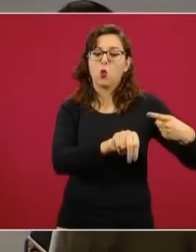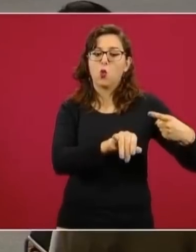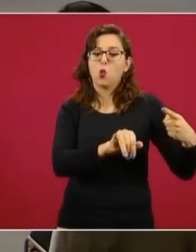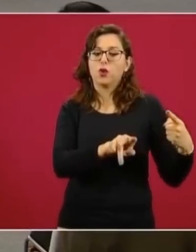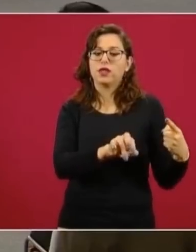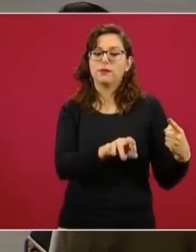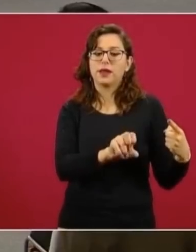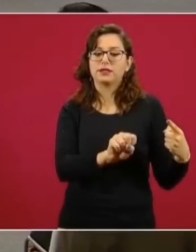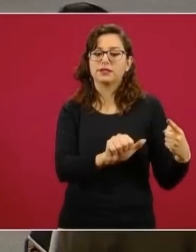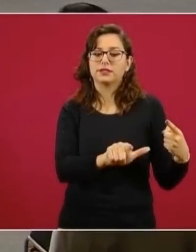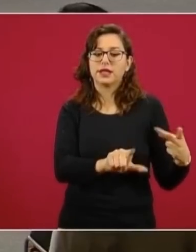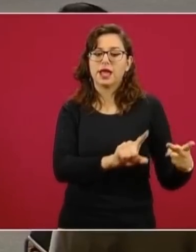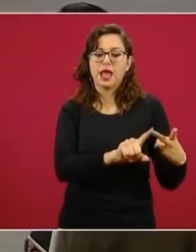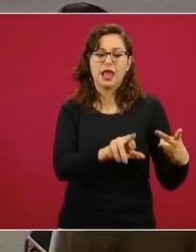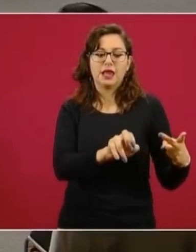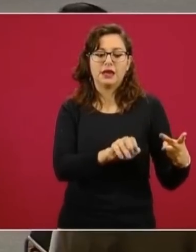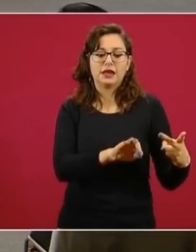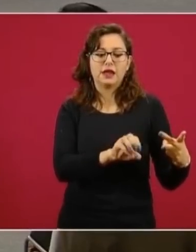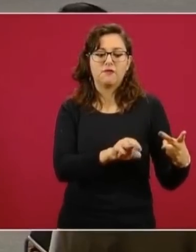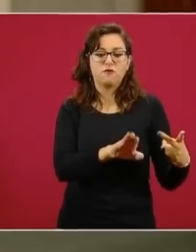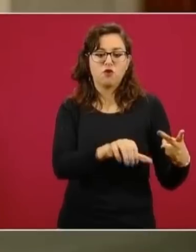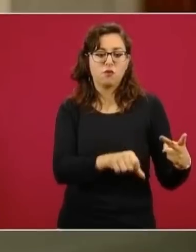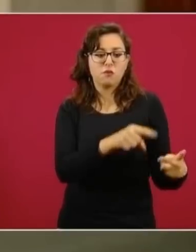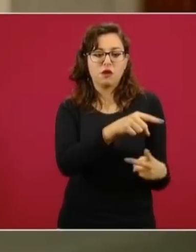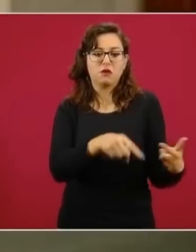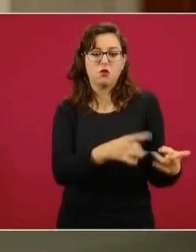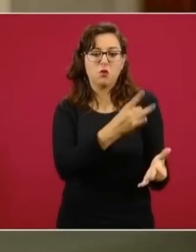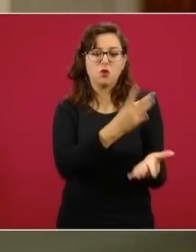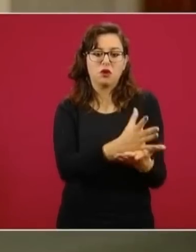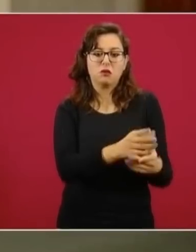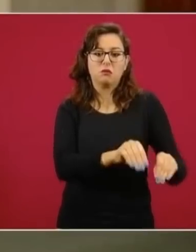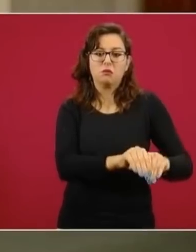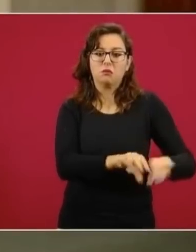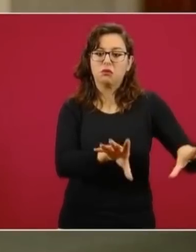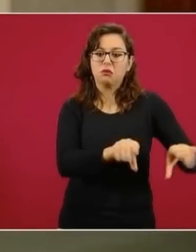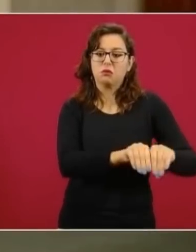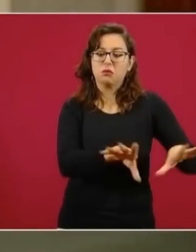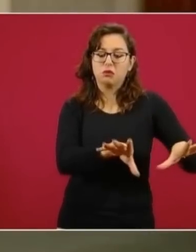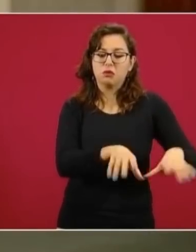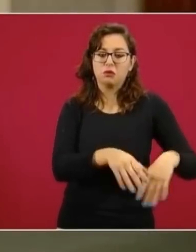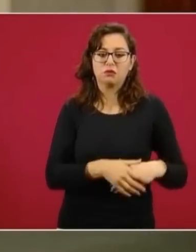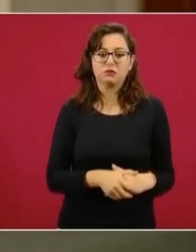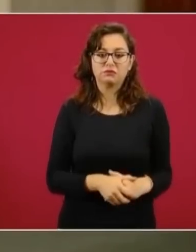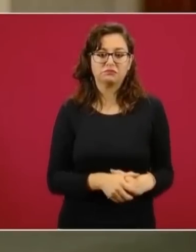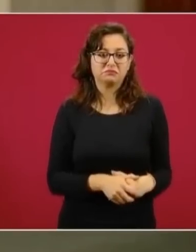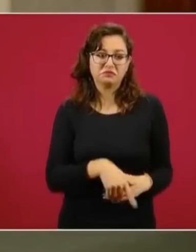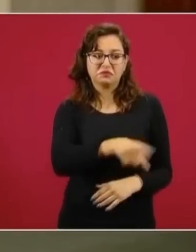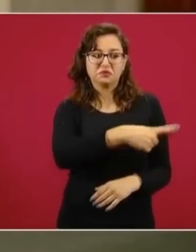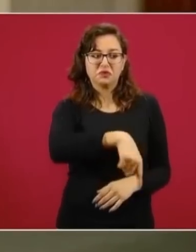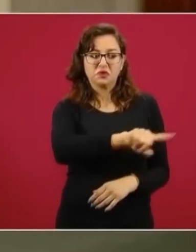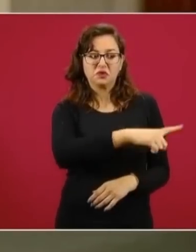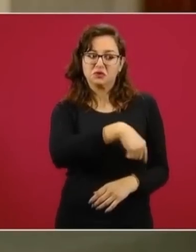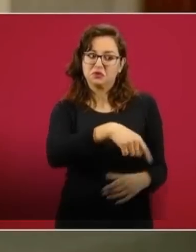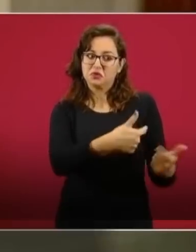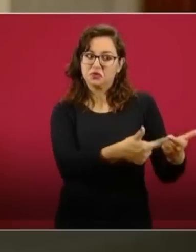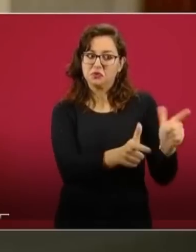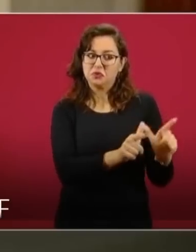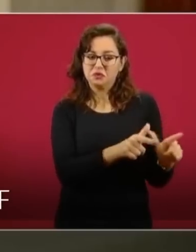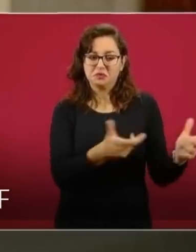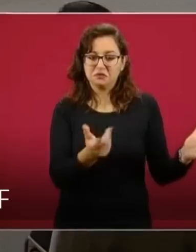reforma, etcétera, etcétera, etcétera, etcétera.